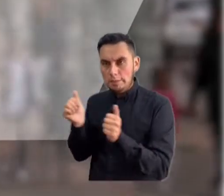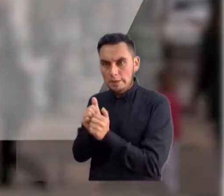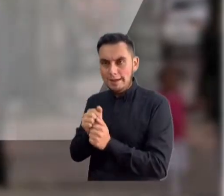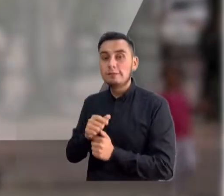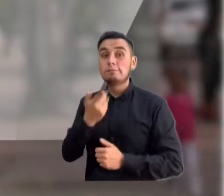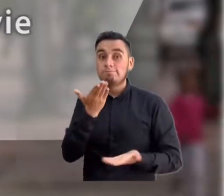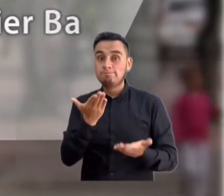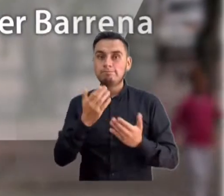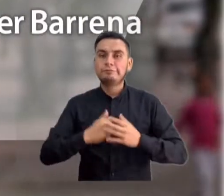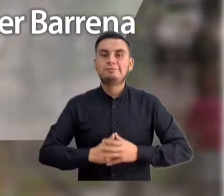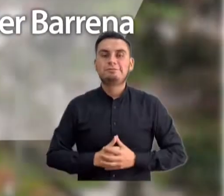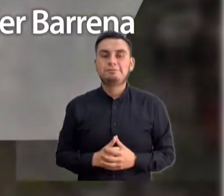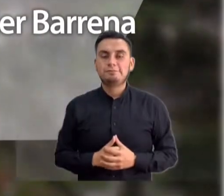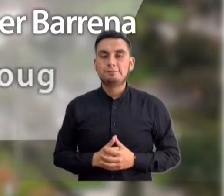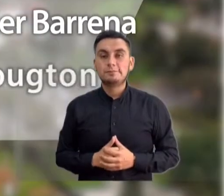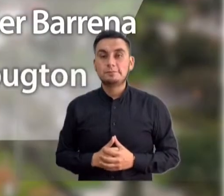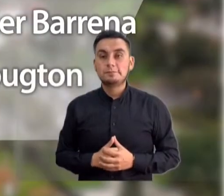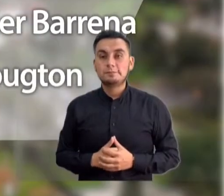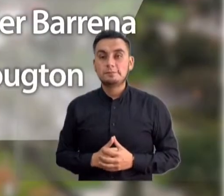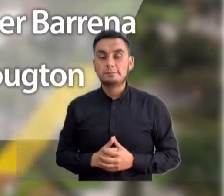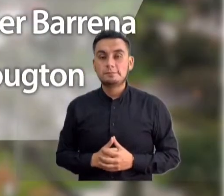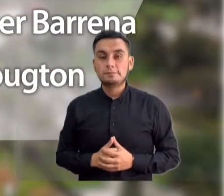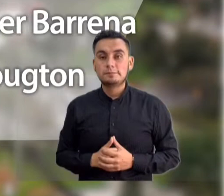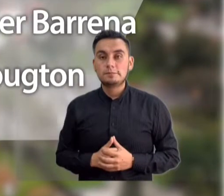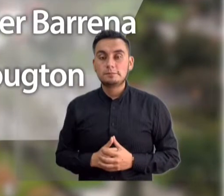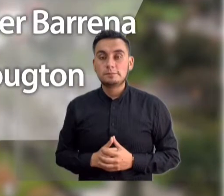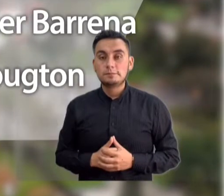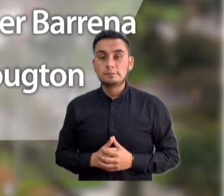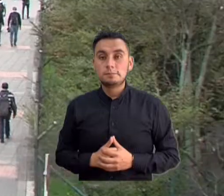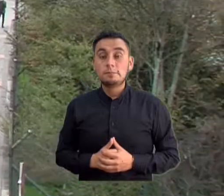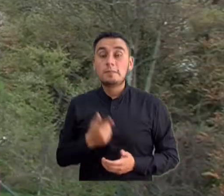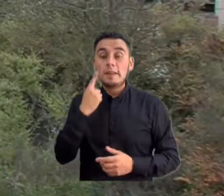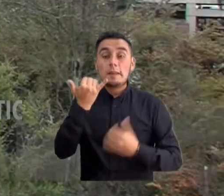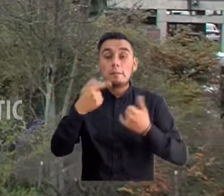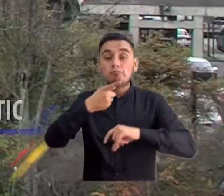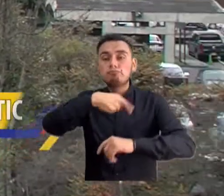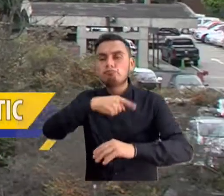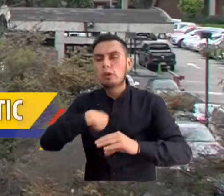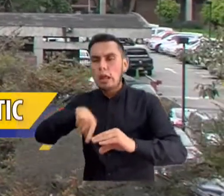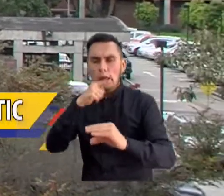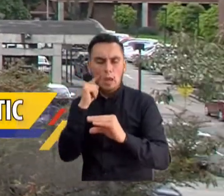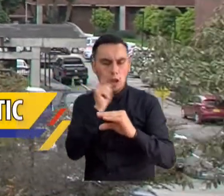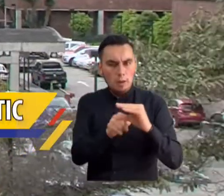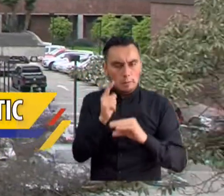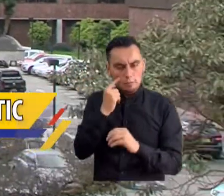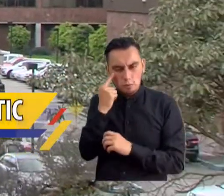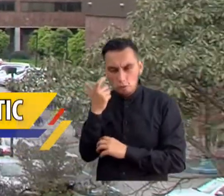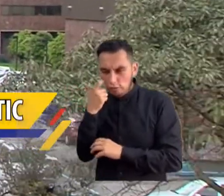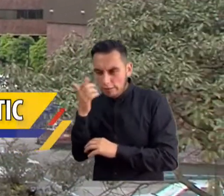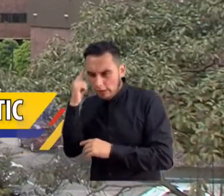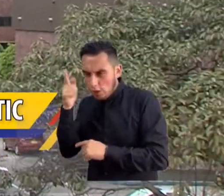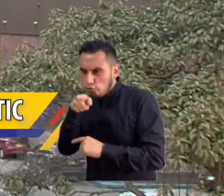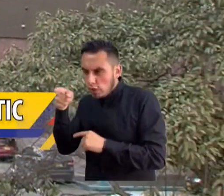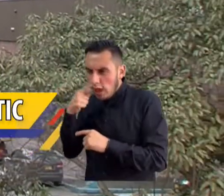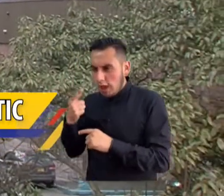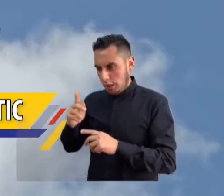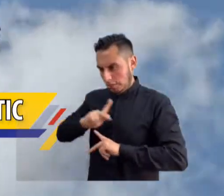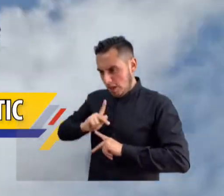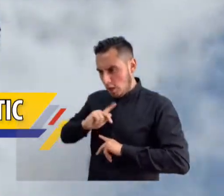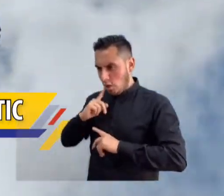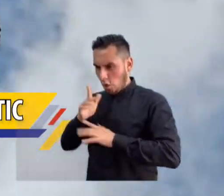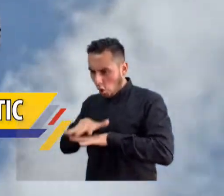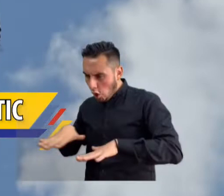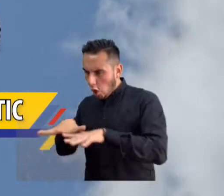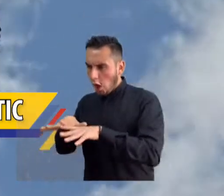vinculados Paola Izquierdo, Francisco Javier Barrena y José María Houghton. La Contraloría General inició el rastreo de propiedades,